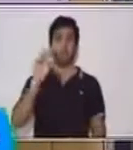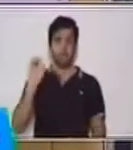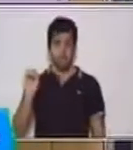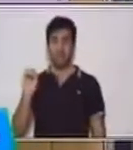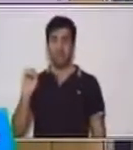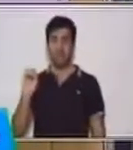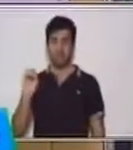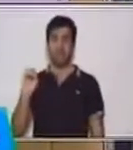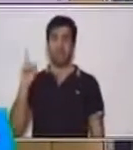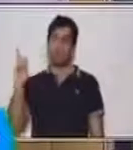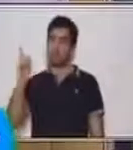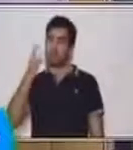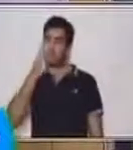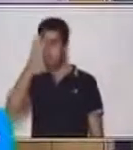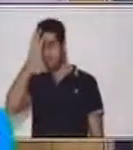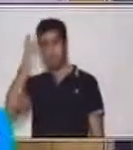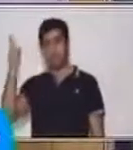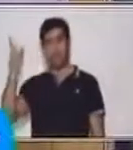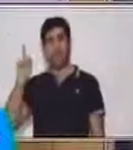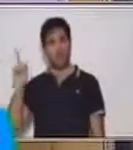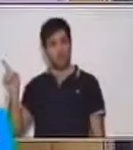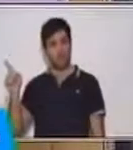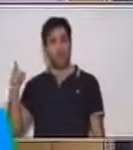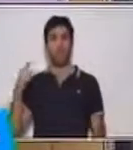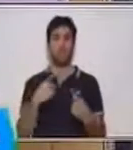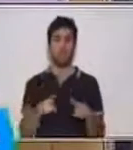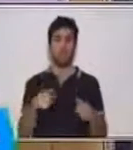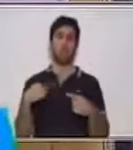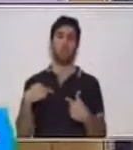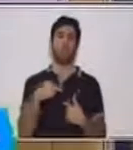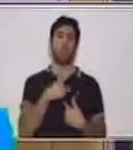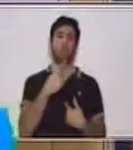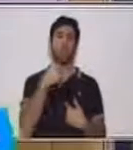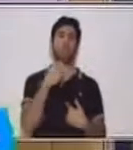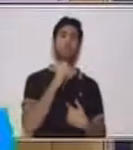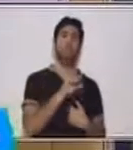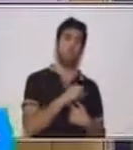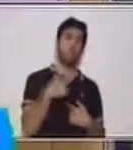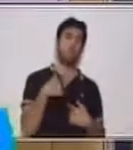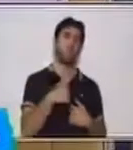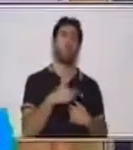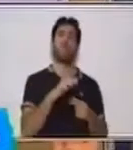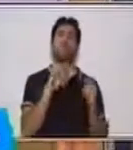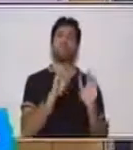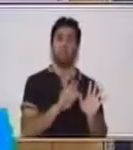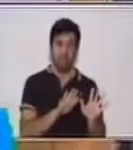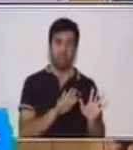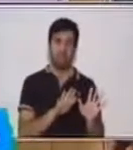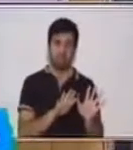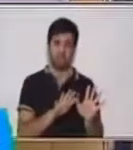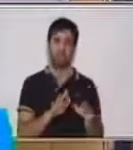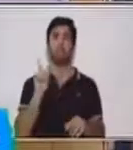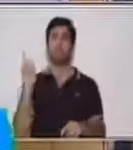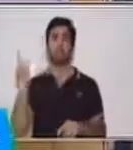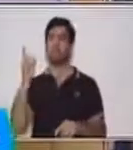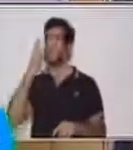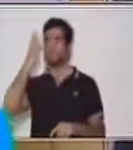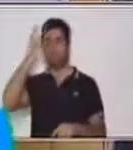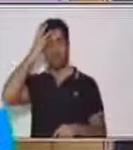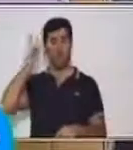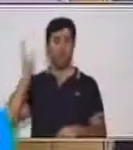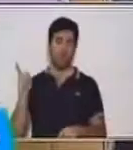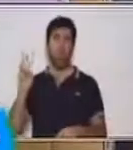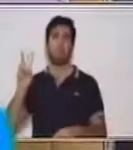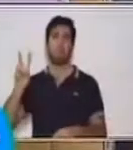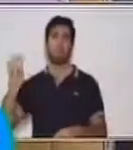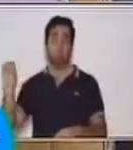que tiene diez números para poder expresar diez cantidades. En cambio, el sistema maya utiliza